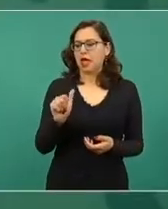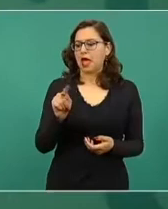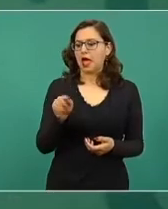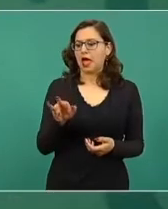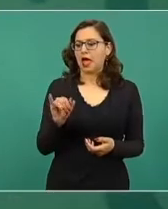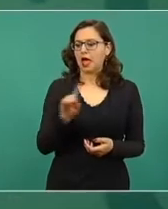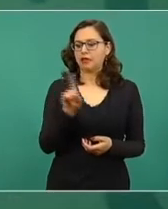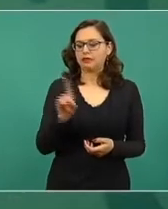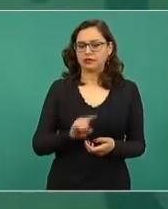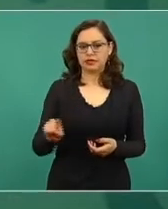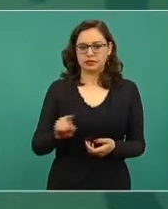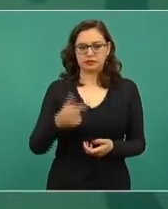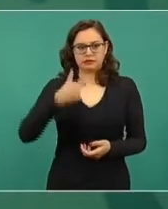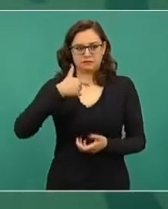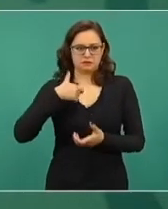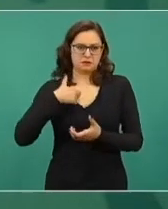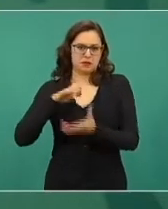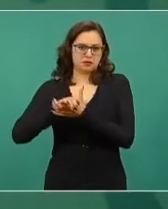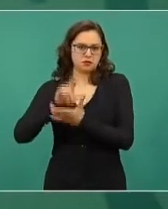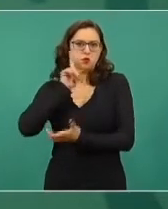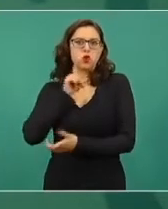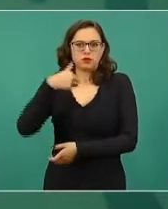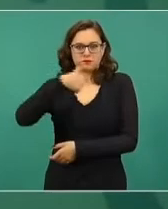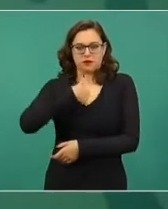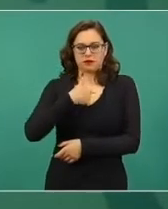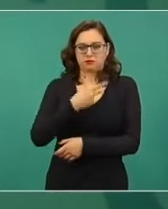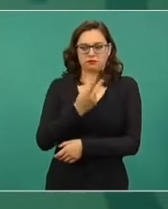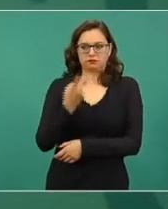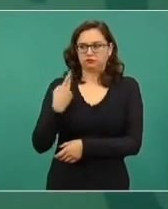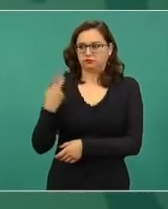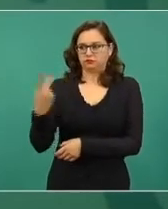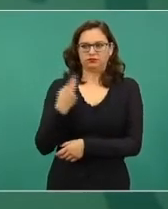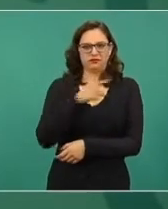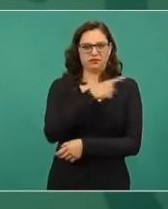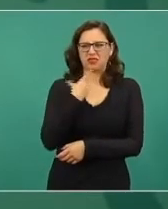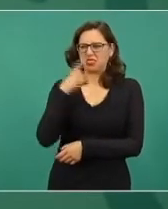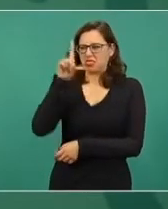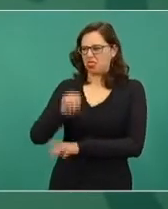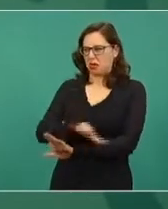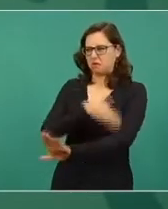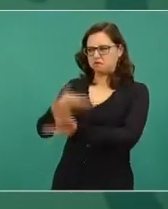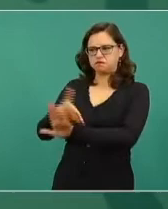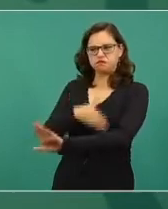y me ofende a mí, pero de manera vulgar, o sea,